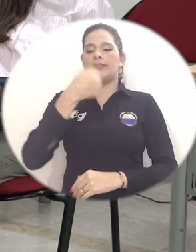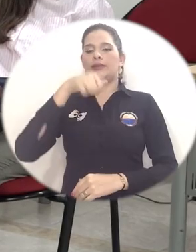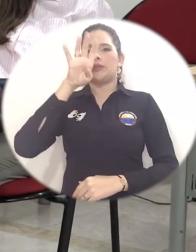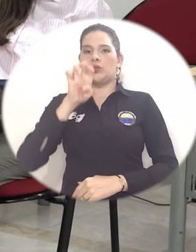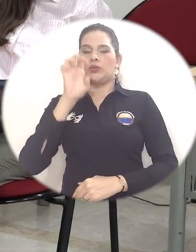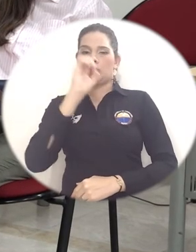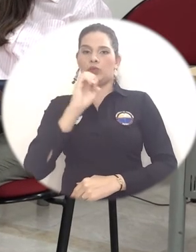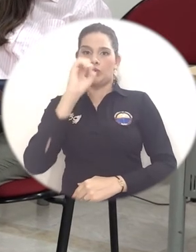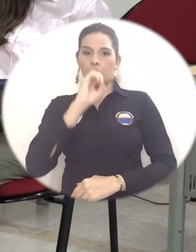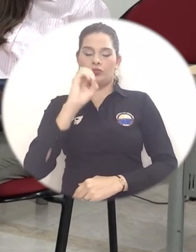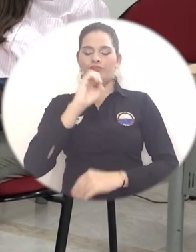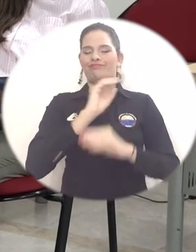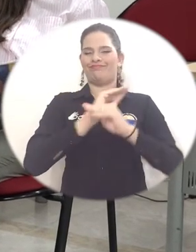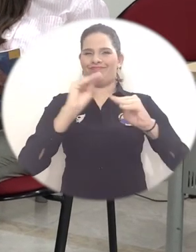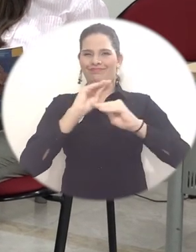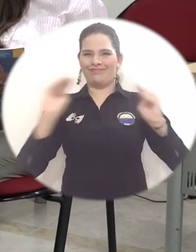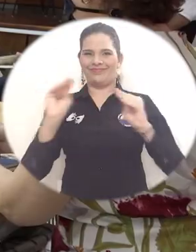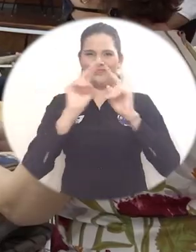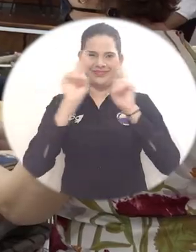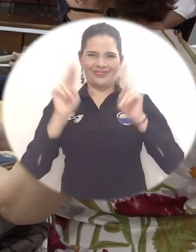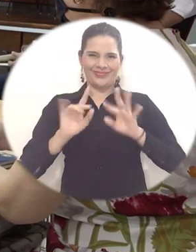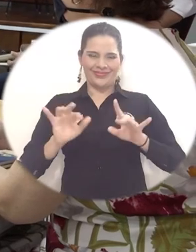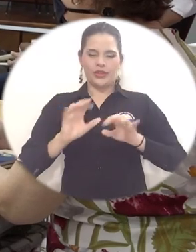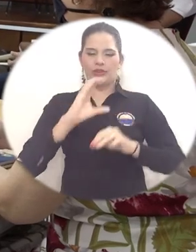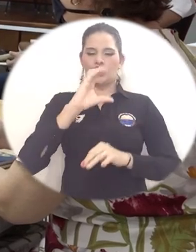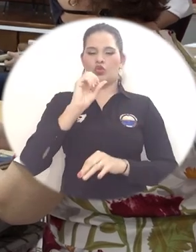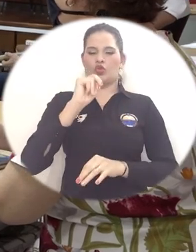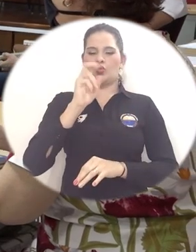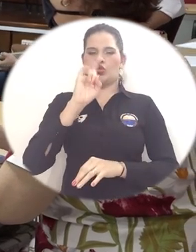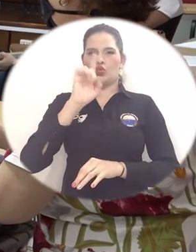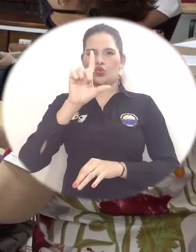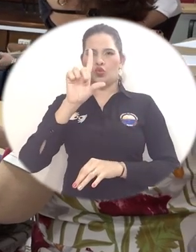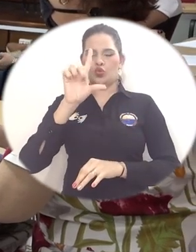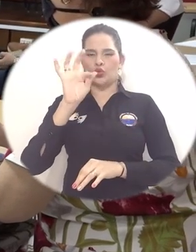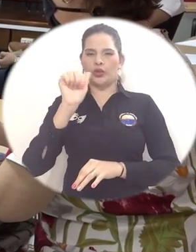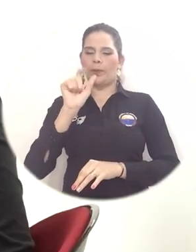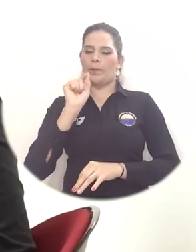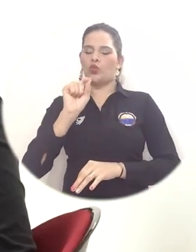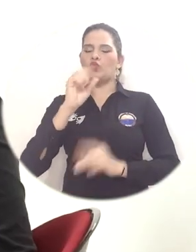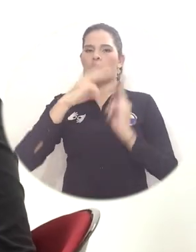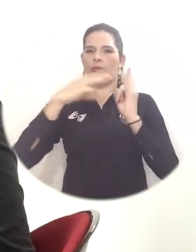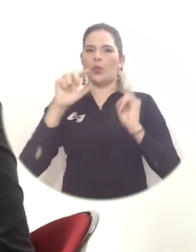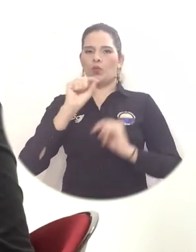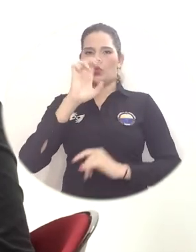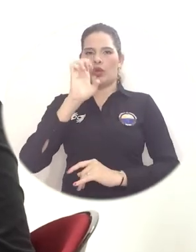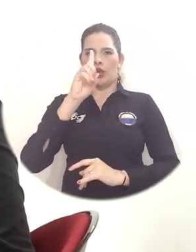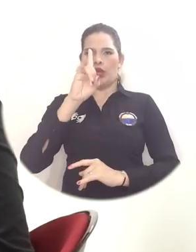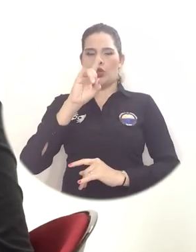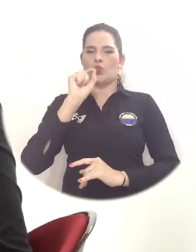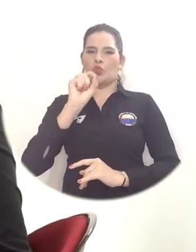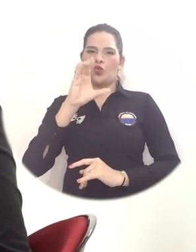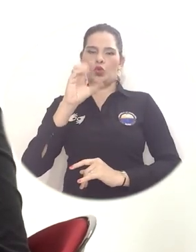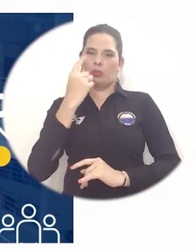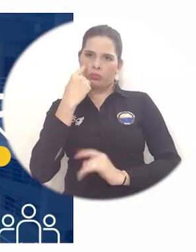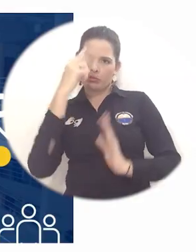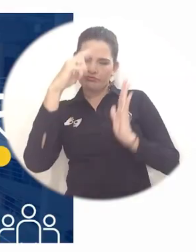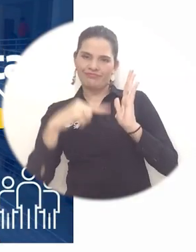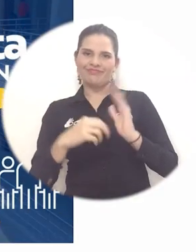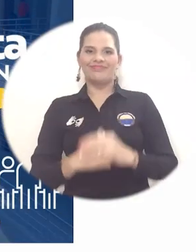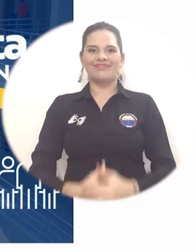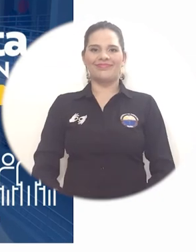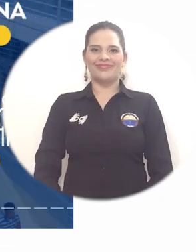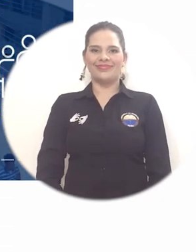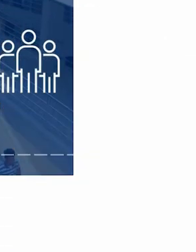candidatos, mientras que el lunes 19 de octubre se hará la publicación definitiva de candidatos a través de la página consulta